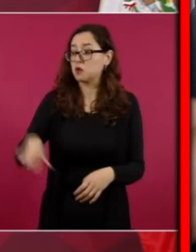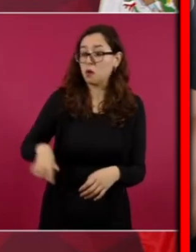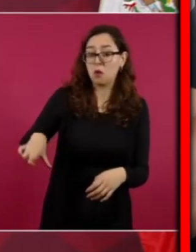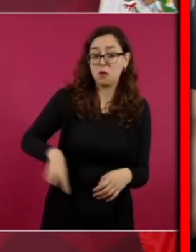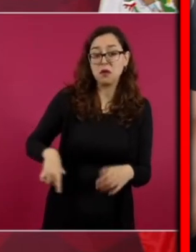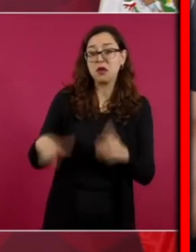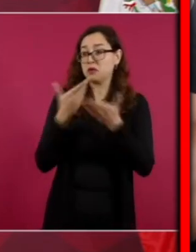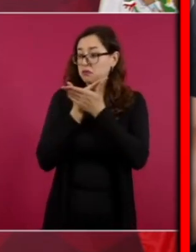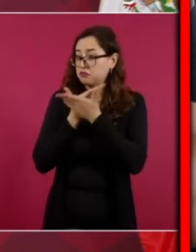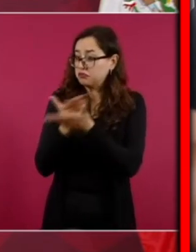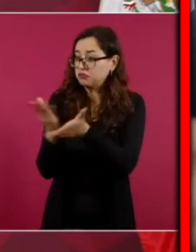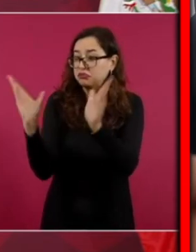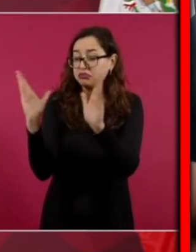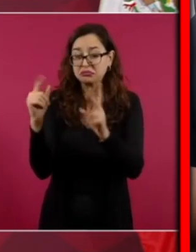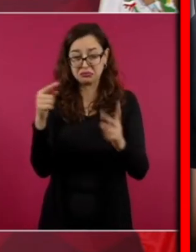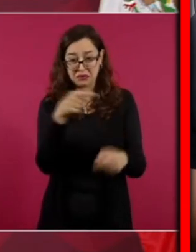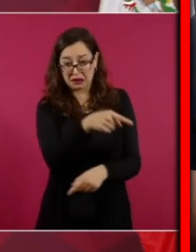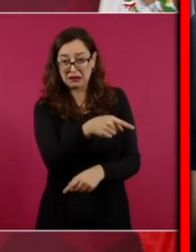gratuita?